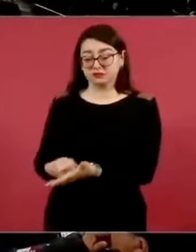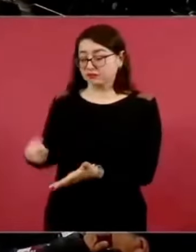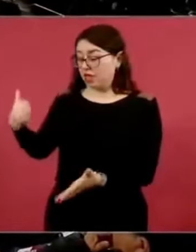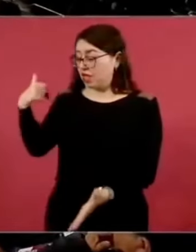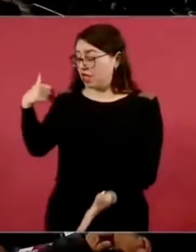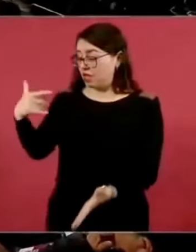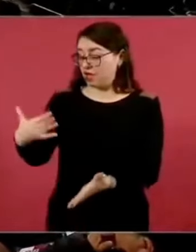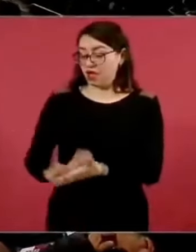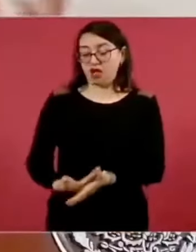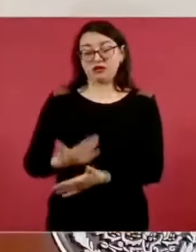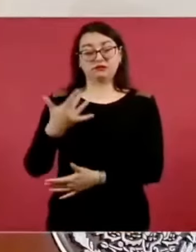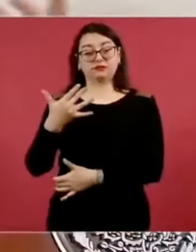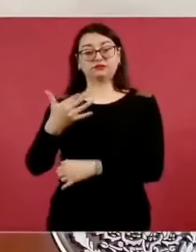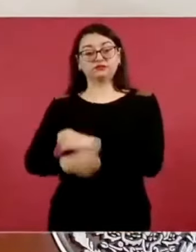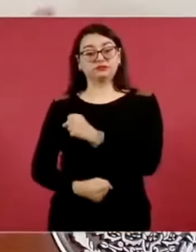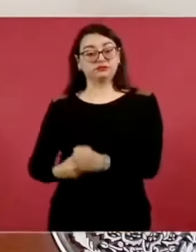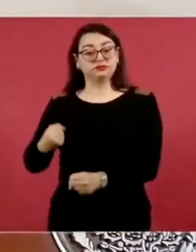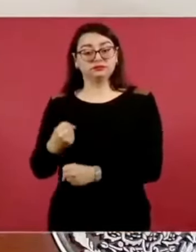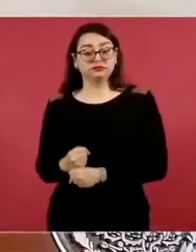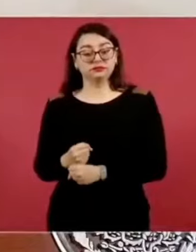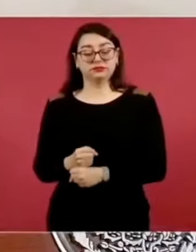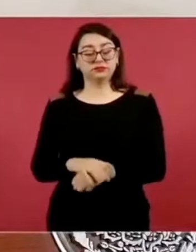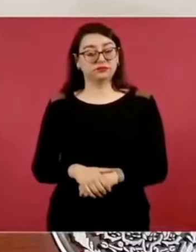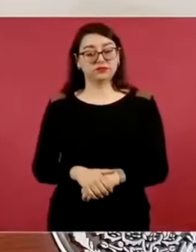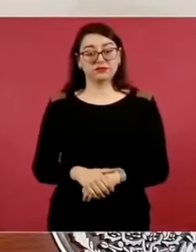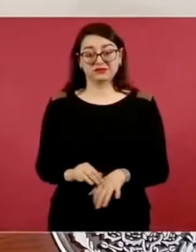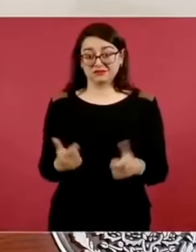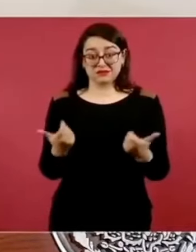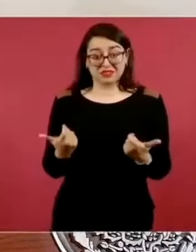Y nunca me ha interesado el dinero,